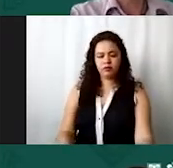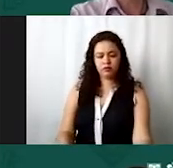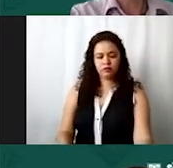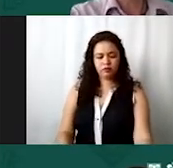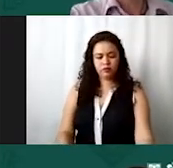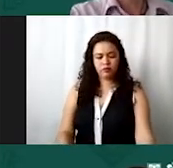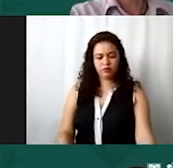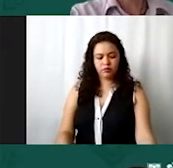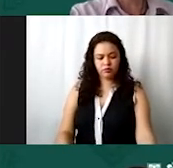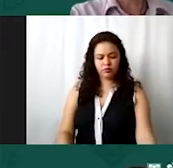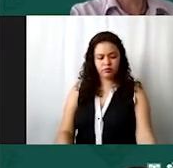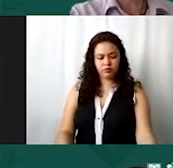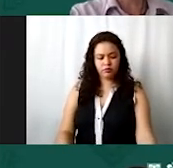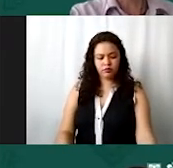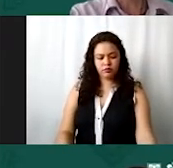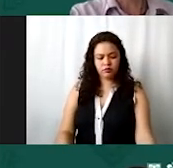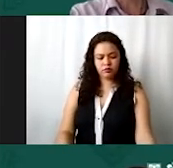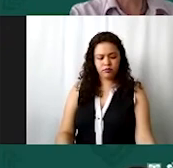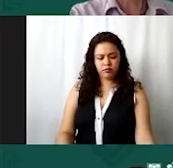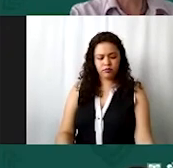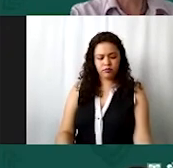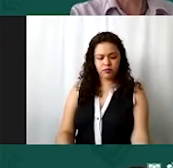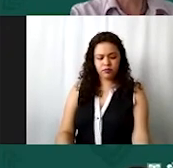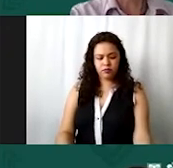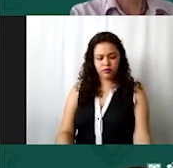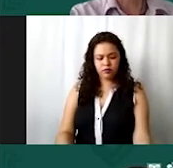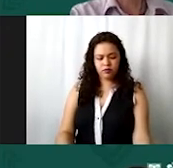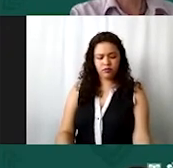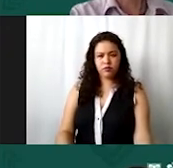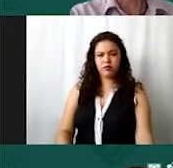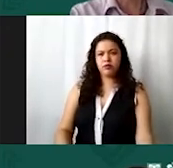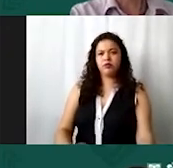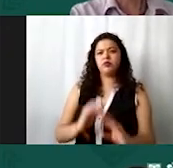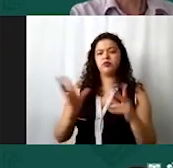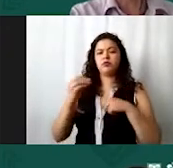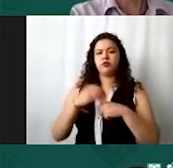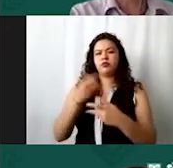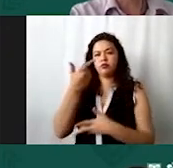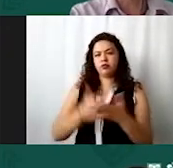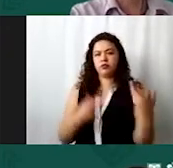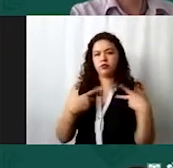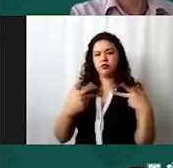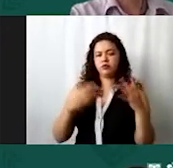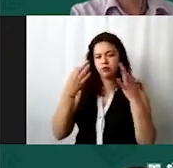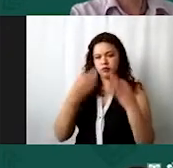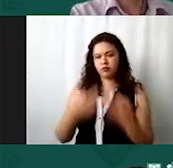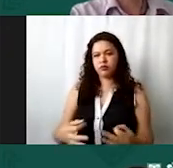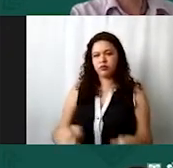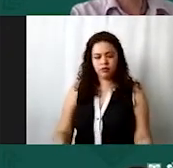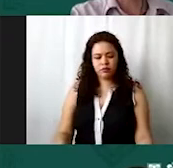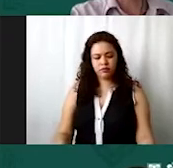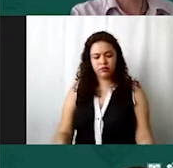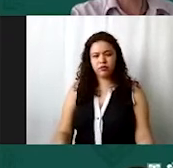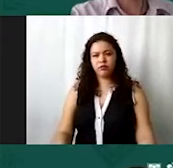¿no? este y obviamente tienen que anexar la lista de asistencia en original cargos